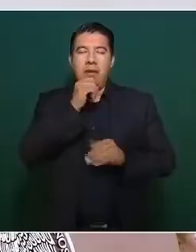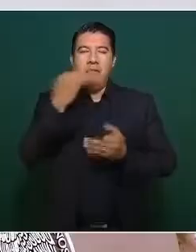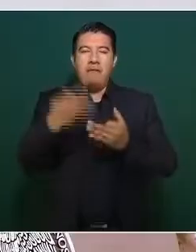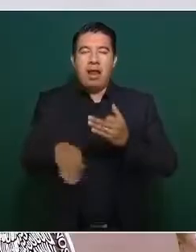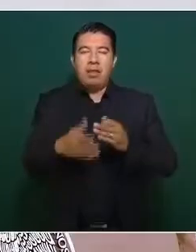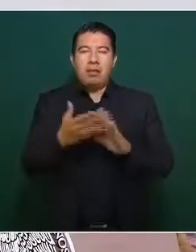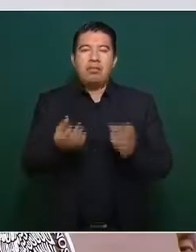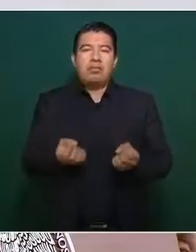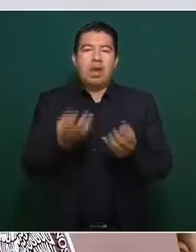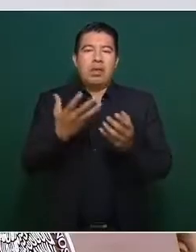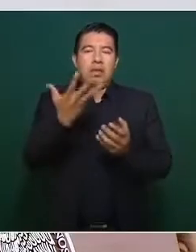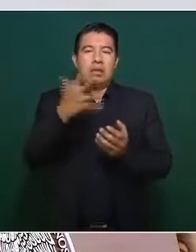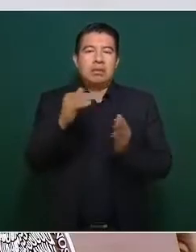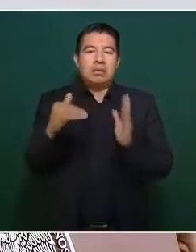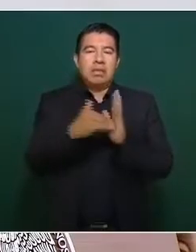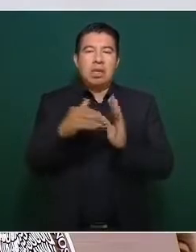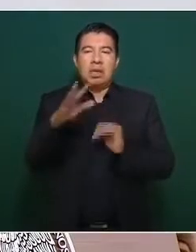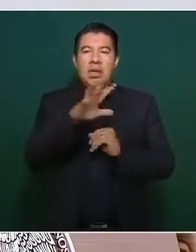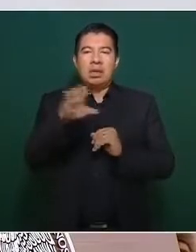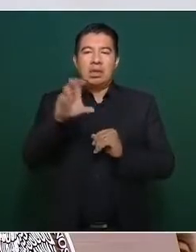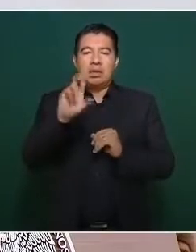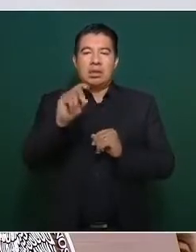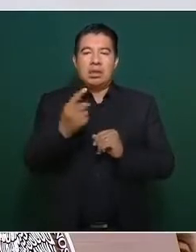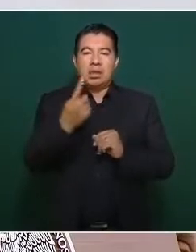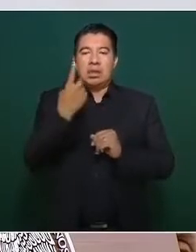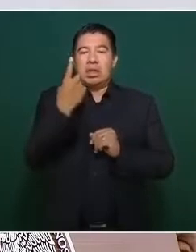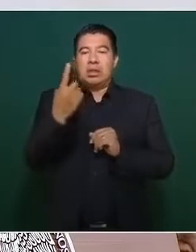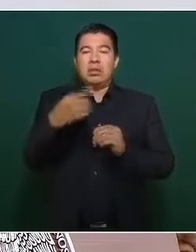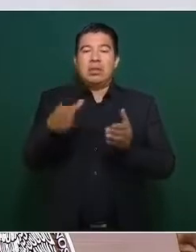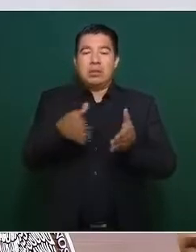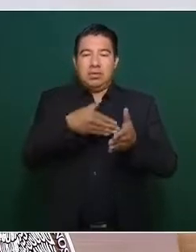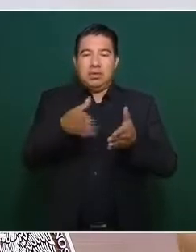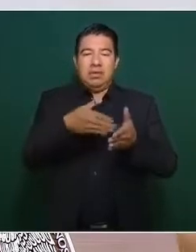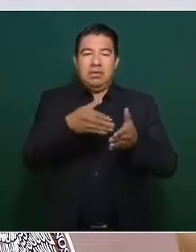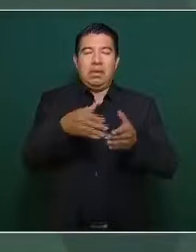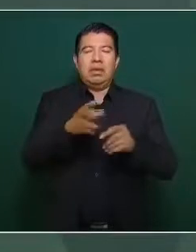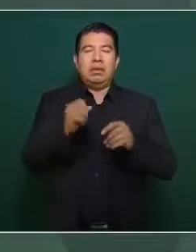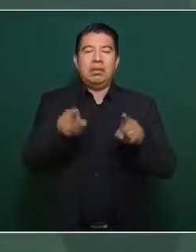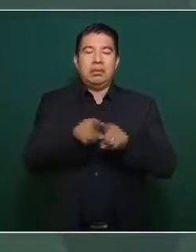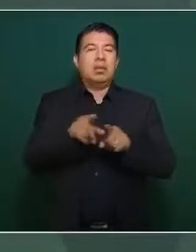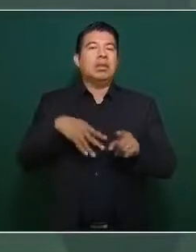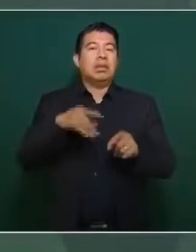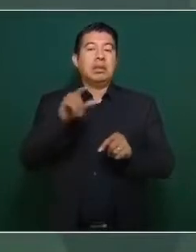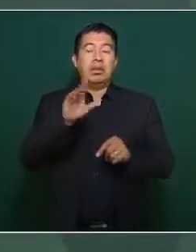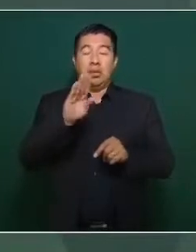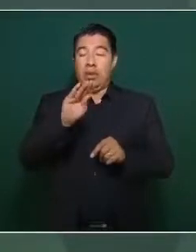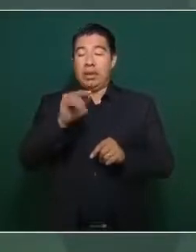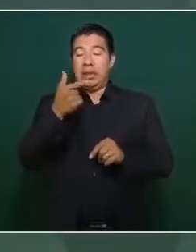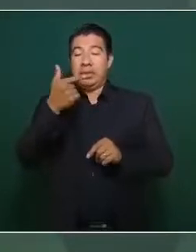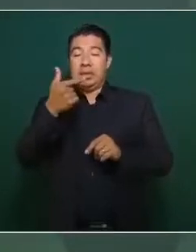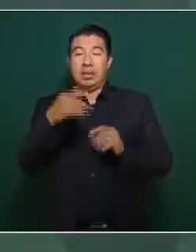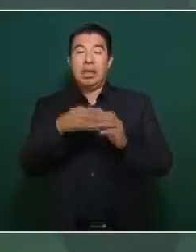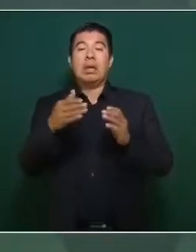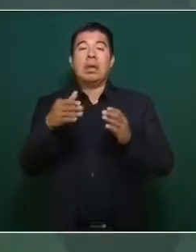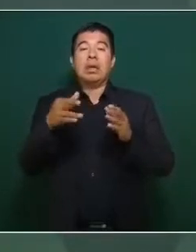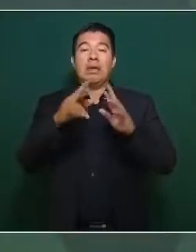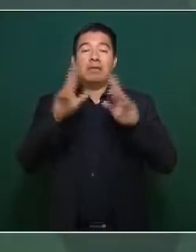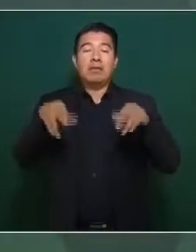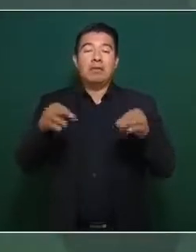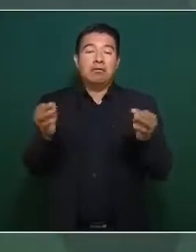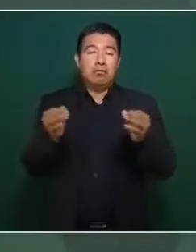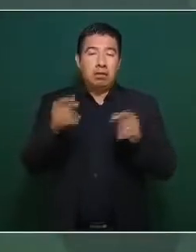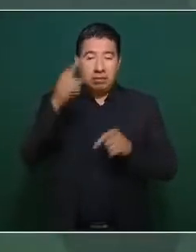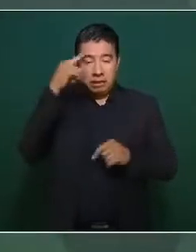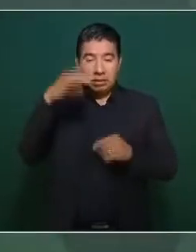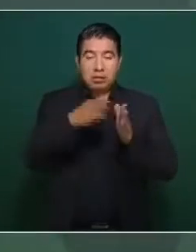.531 estufas y 97 refrigeradores por entregar. Esperemos que